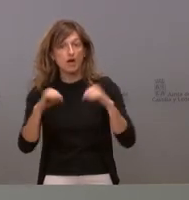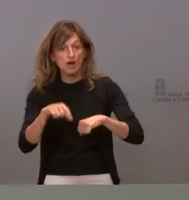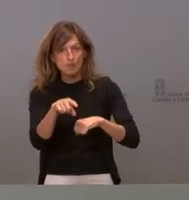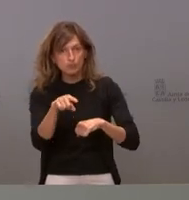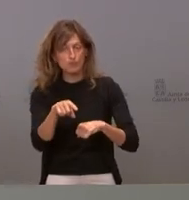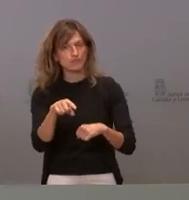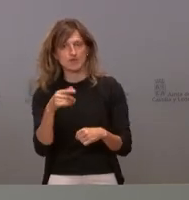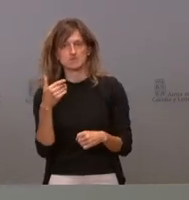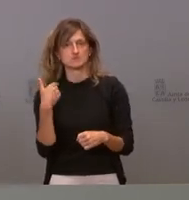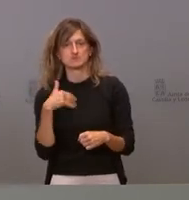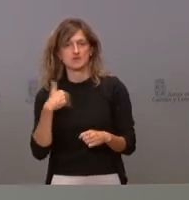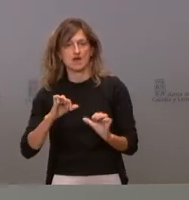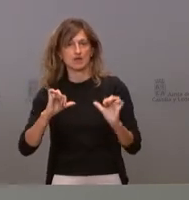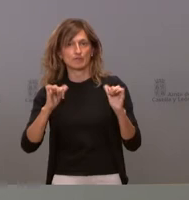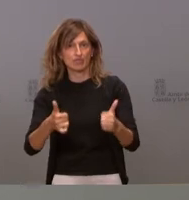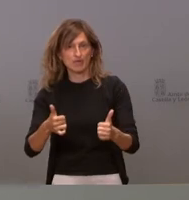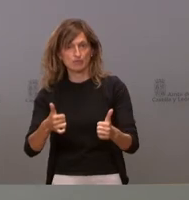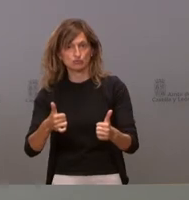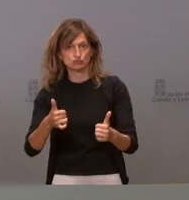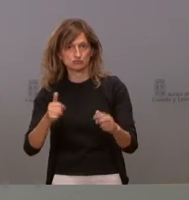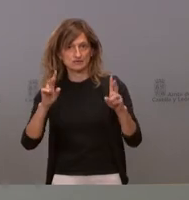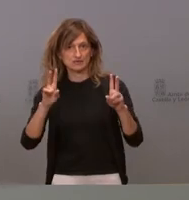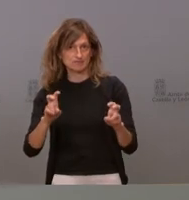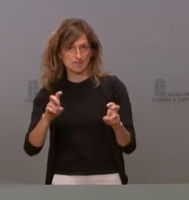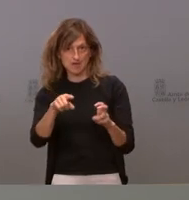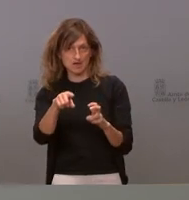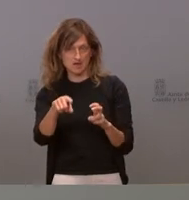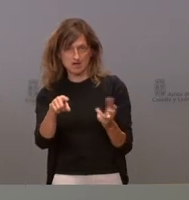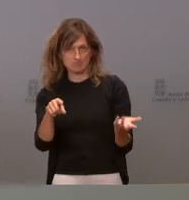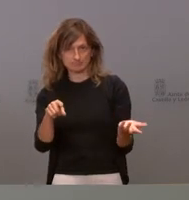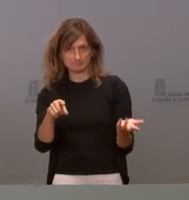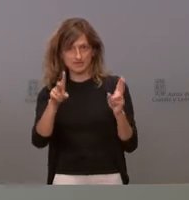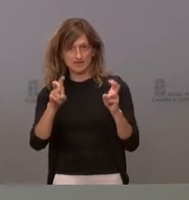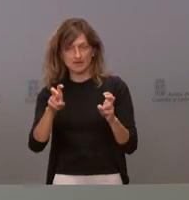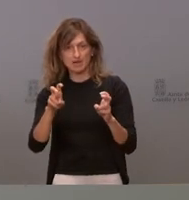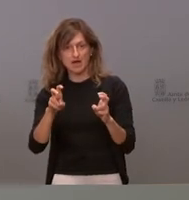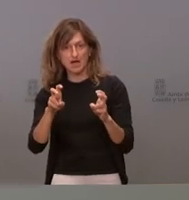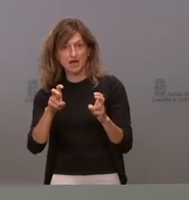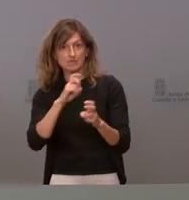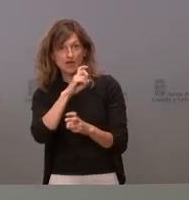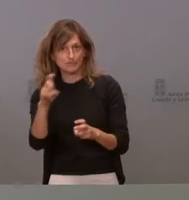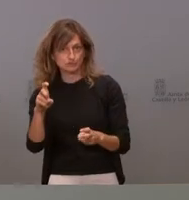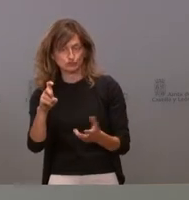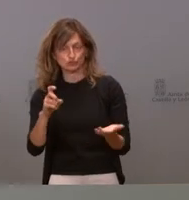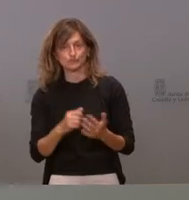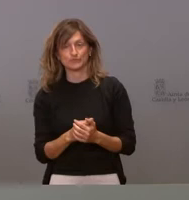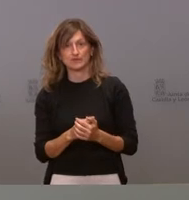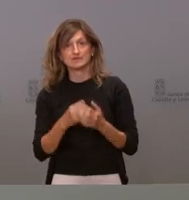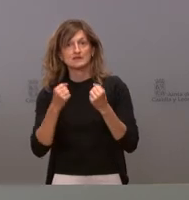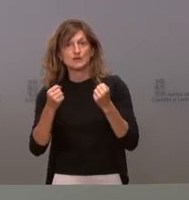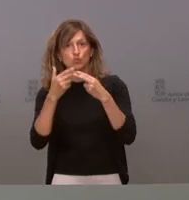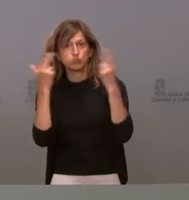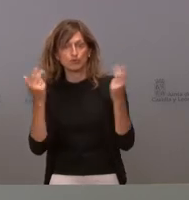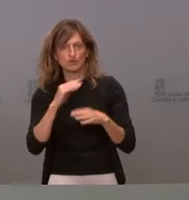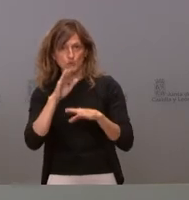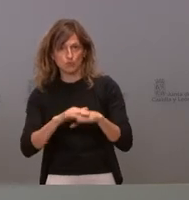casi en disposición de empezar a aplicar esa nueva indicación por parte de Salud Pública.